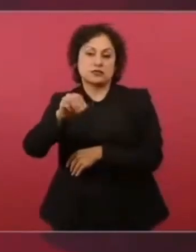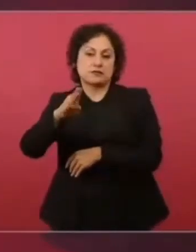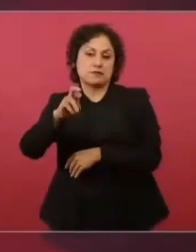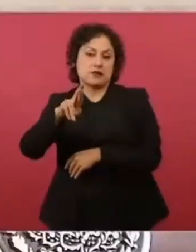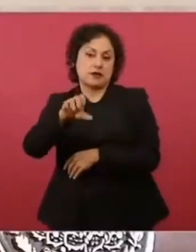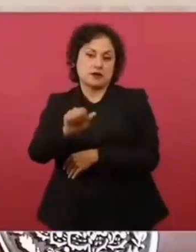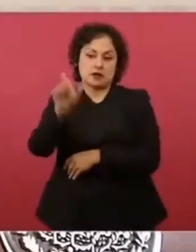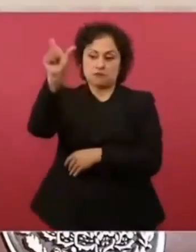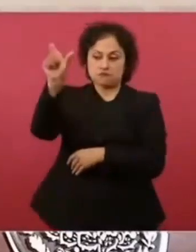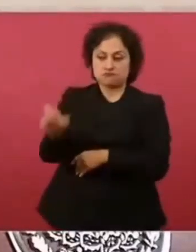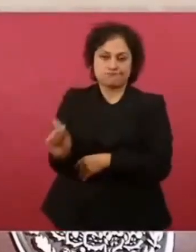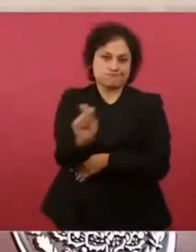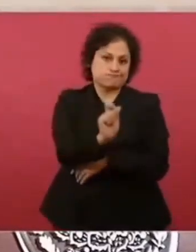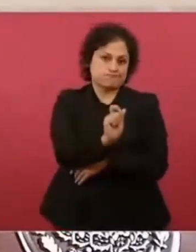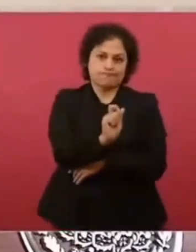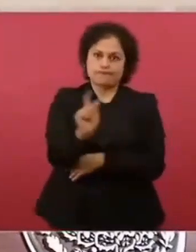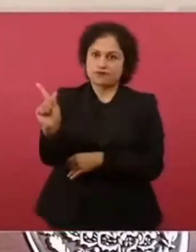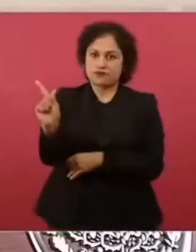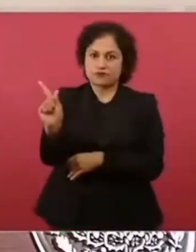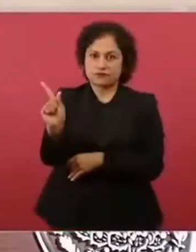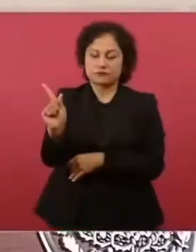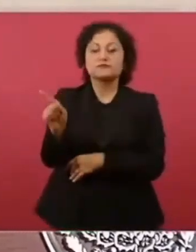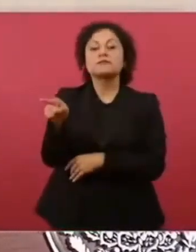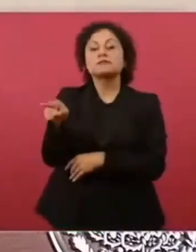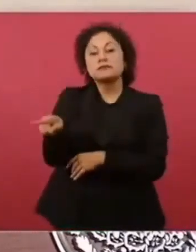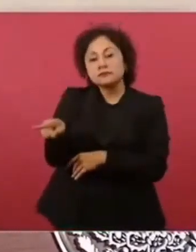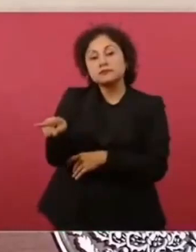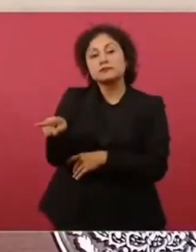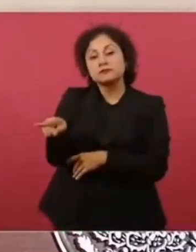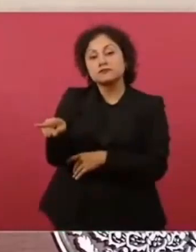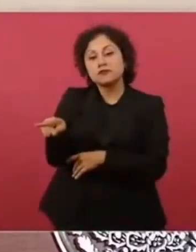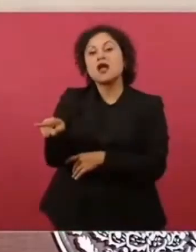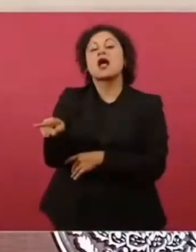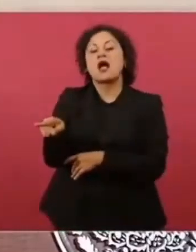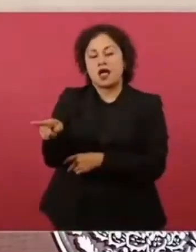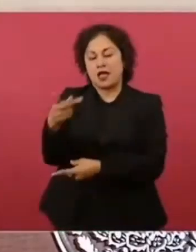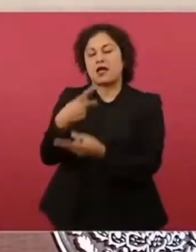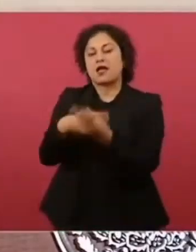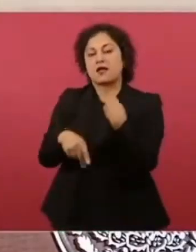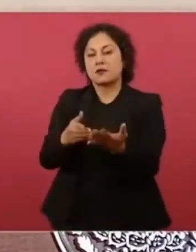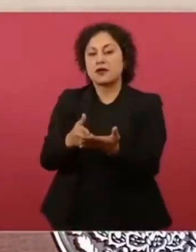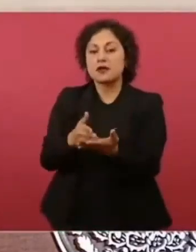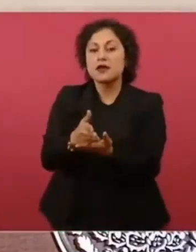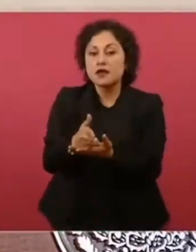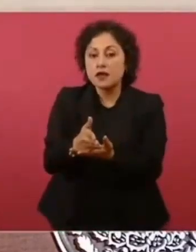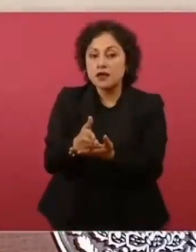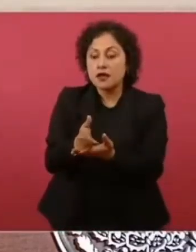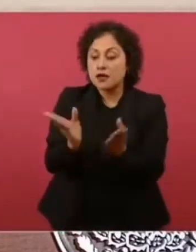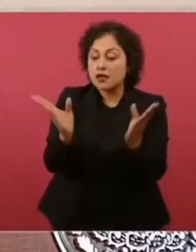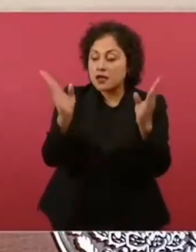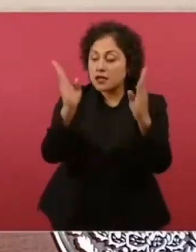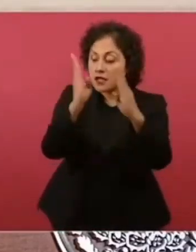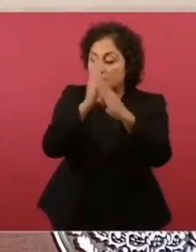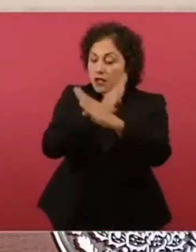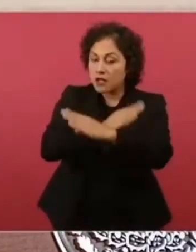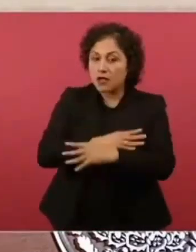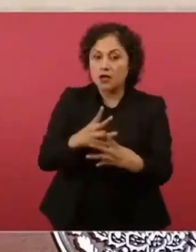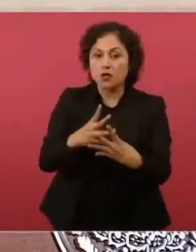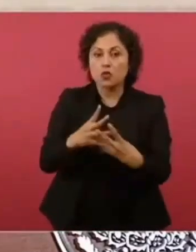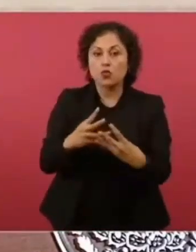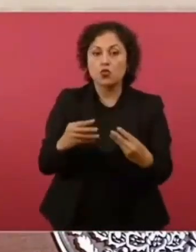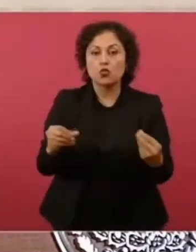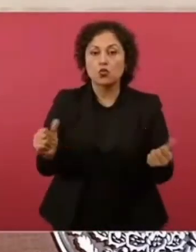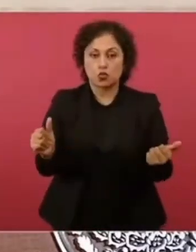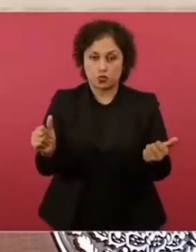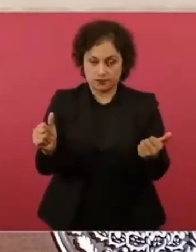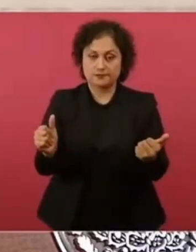va a ayudar va a intervenir para que se concilie y de